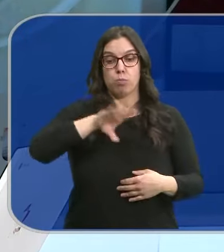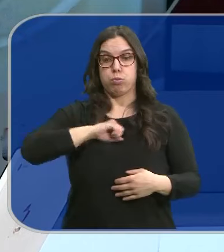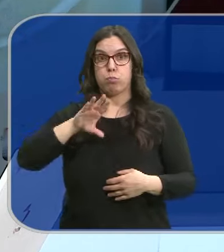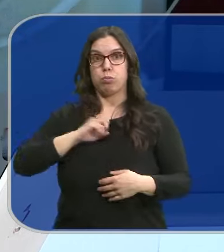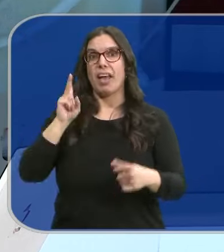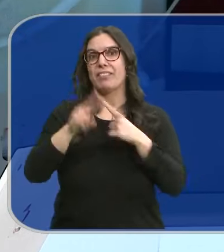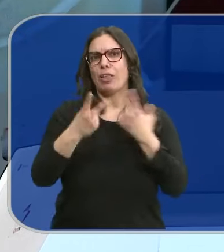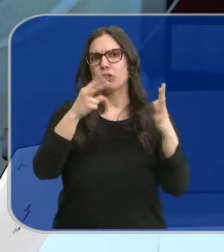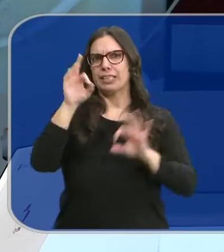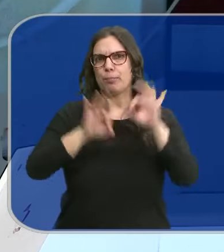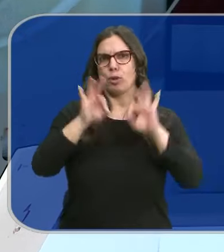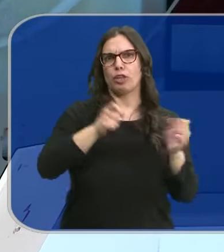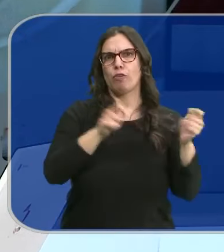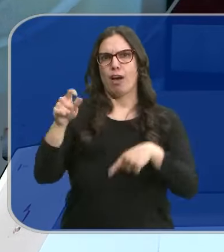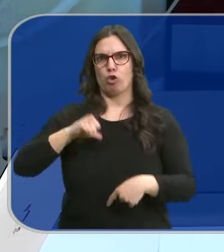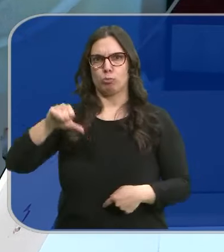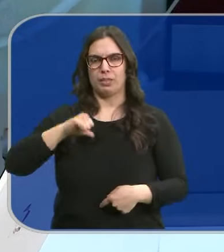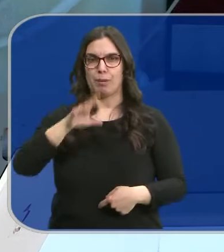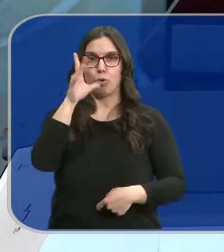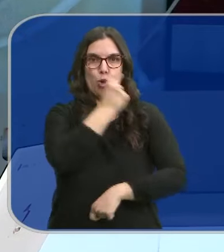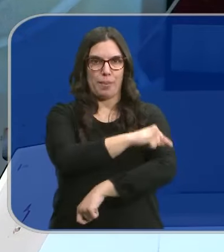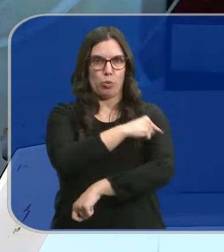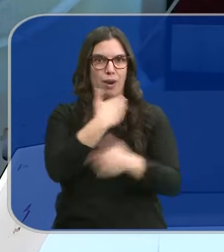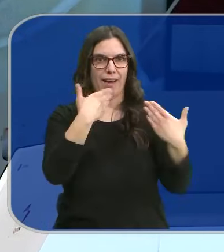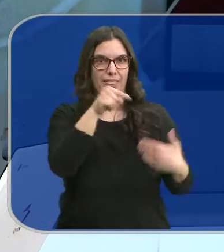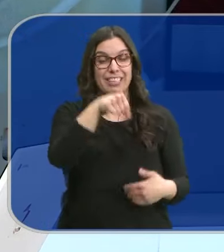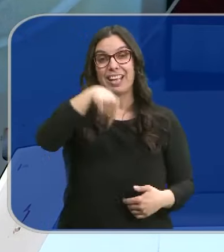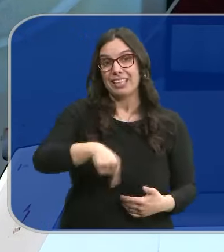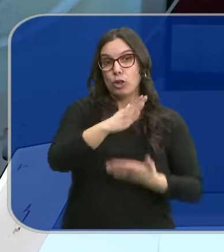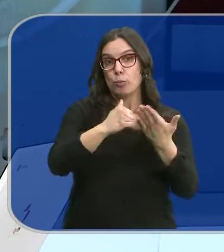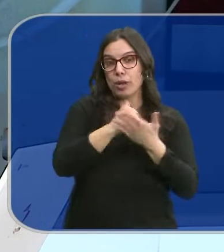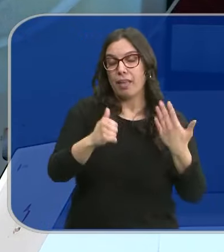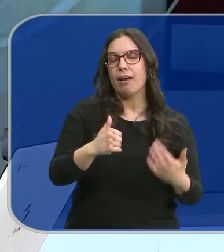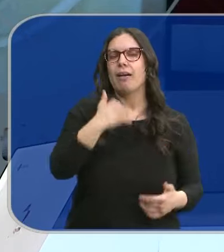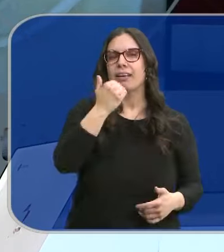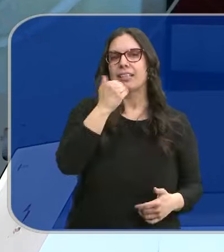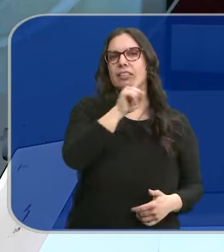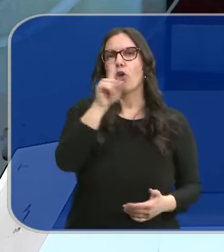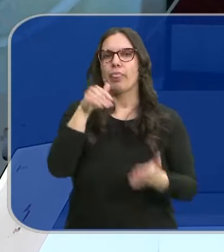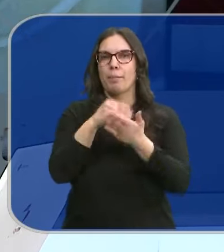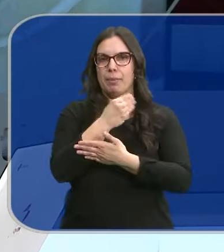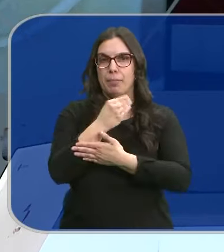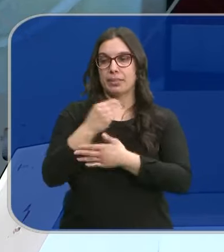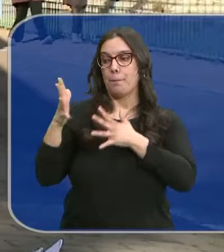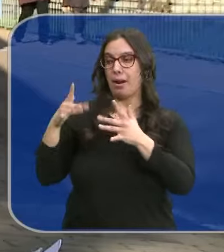hospitalizaciones. En nuestra comunidad, casi 11.000 bebés han recibido el anticuerpo monoclonal desde marzo.